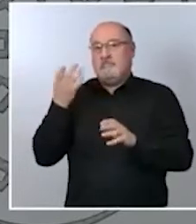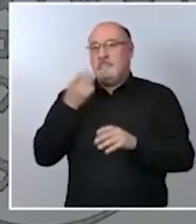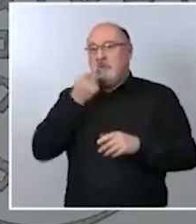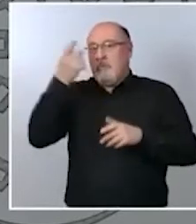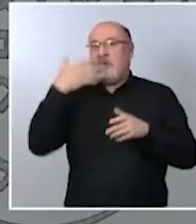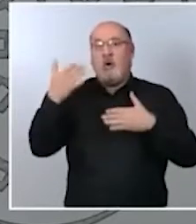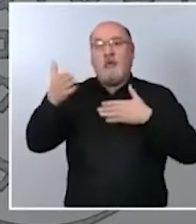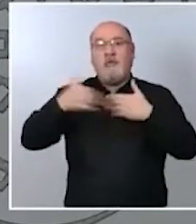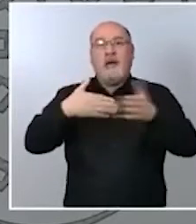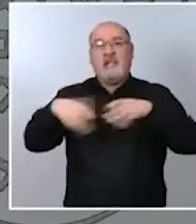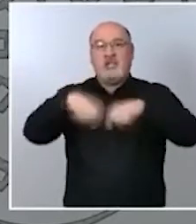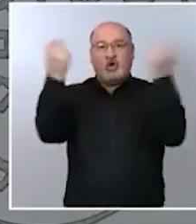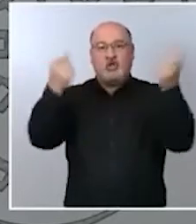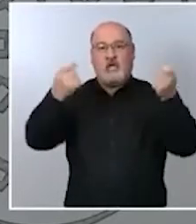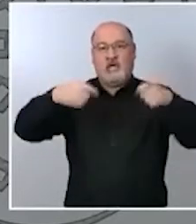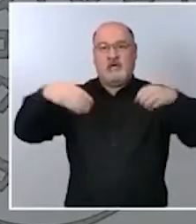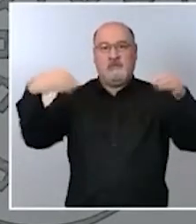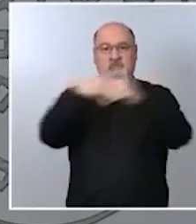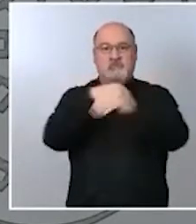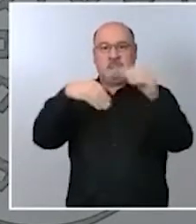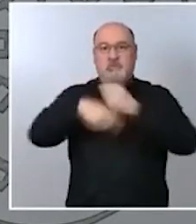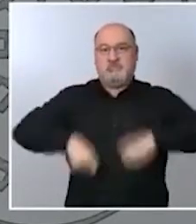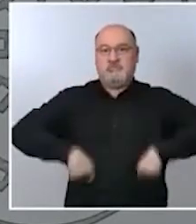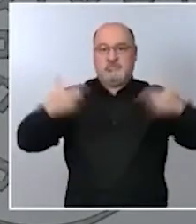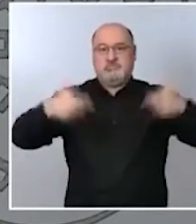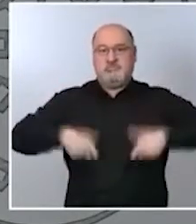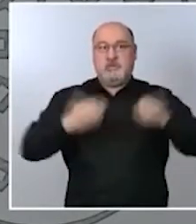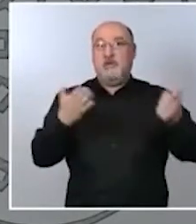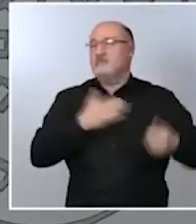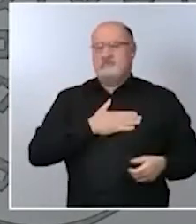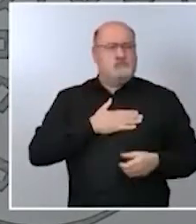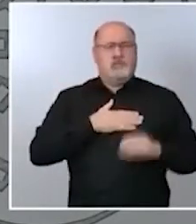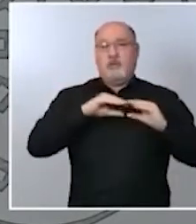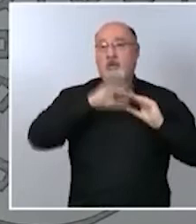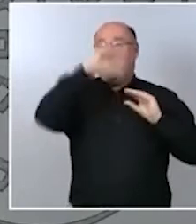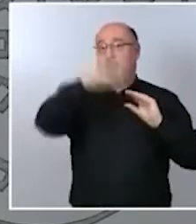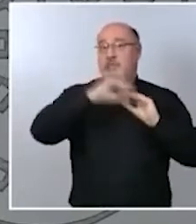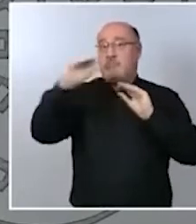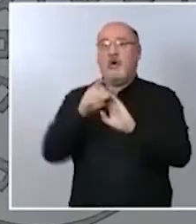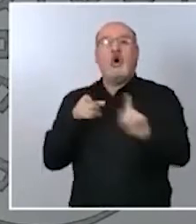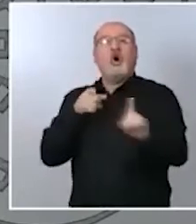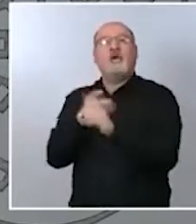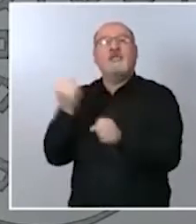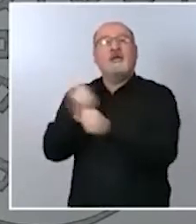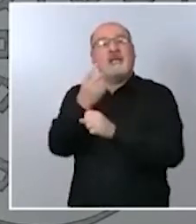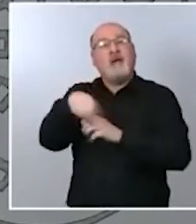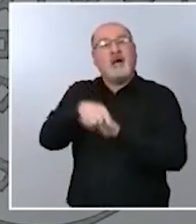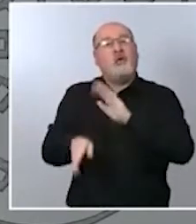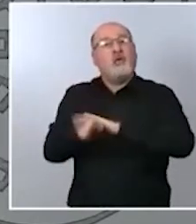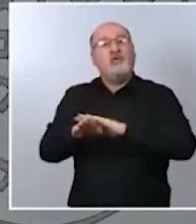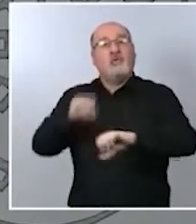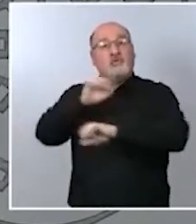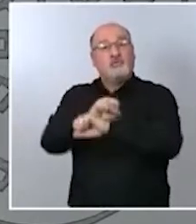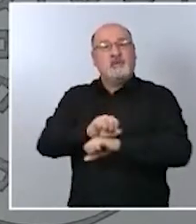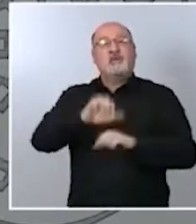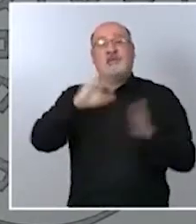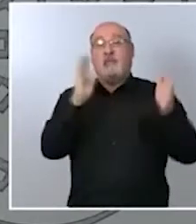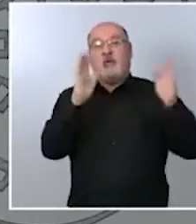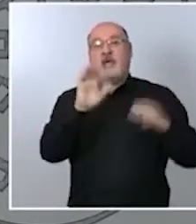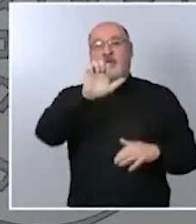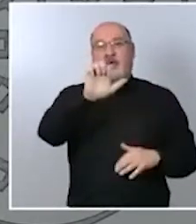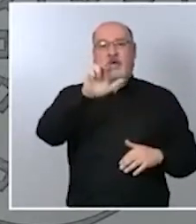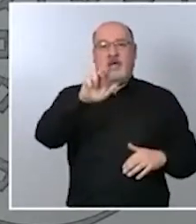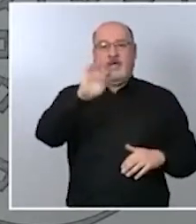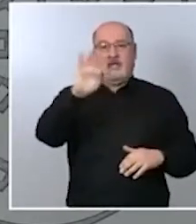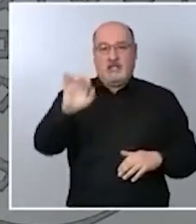ella tituló al dinero que se está aportando para que los trabajadores permanezcan en los ERTE entiendo que no se refiere a la falta de